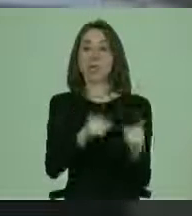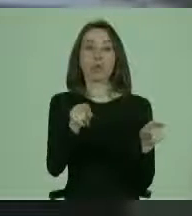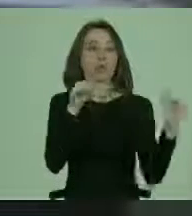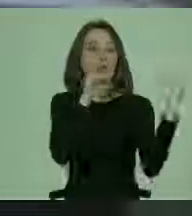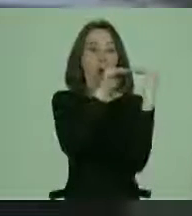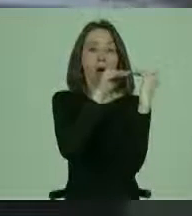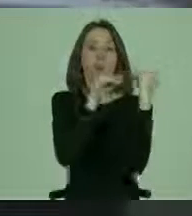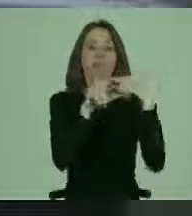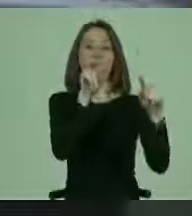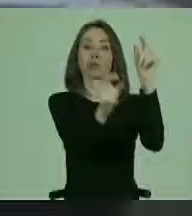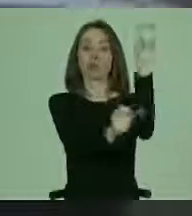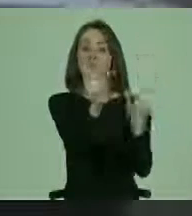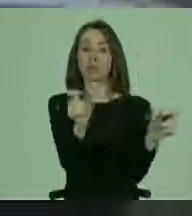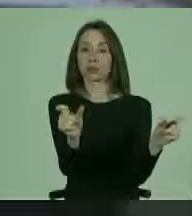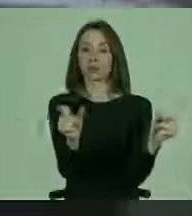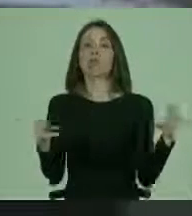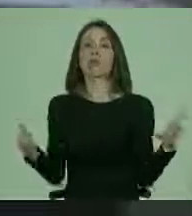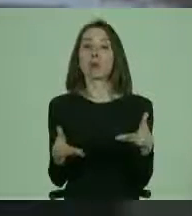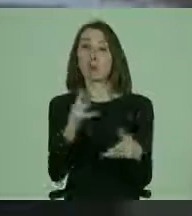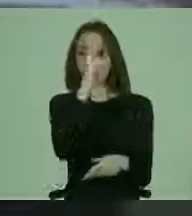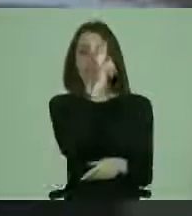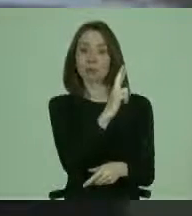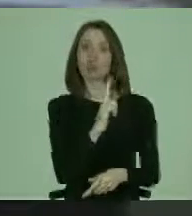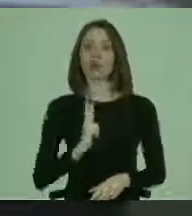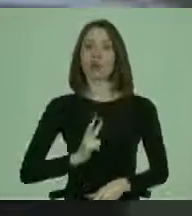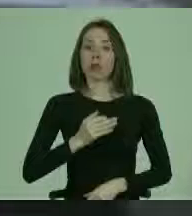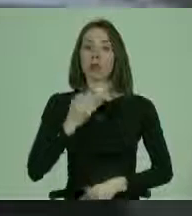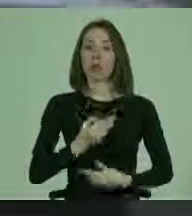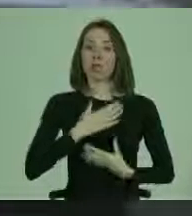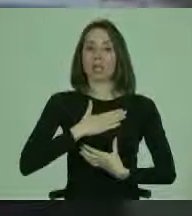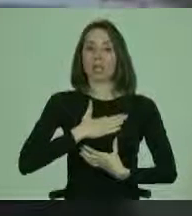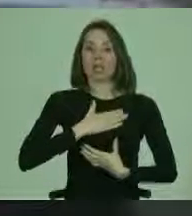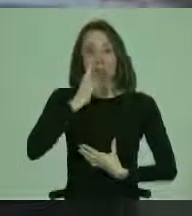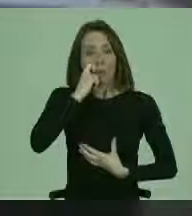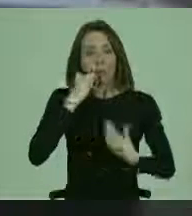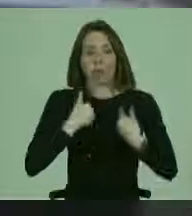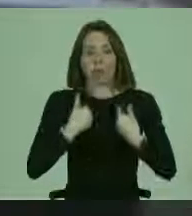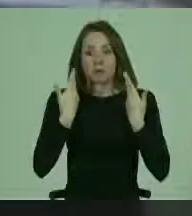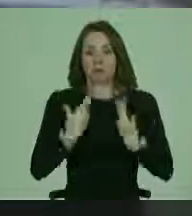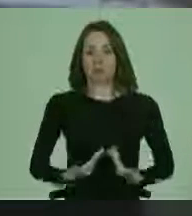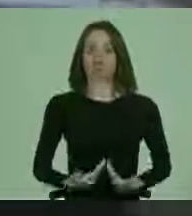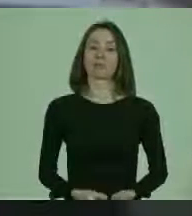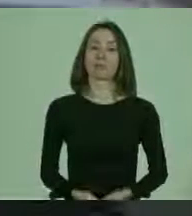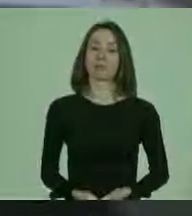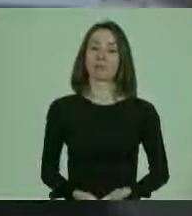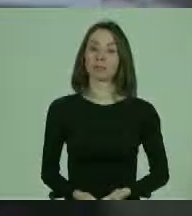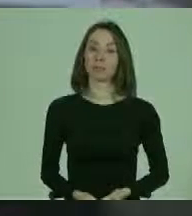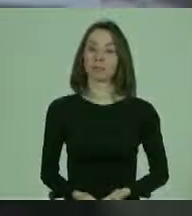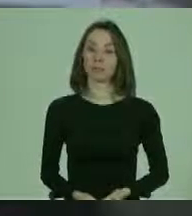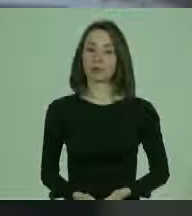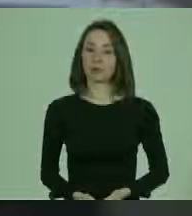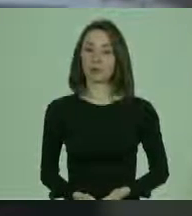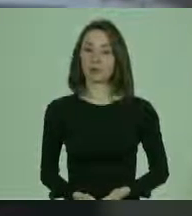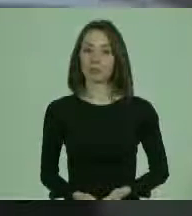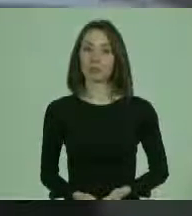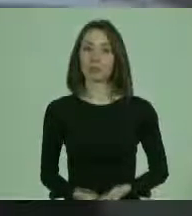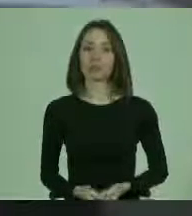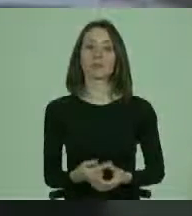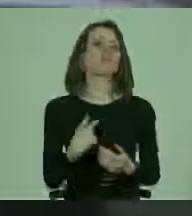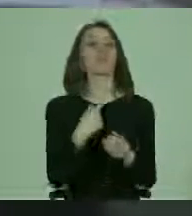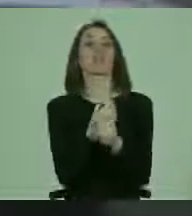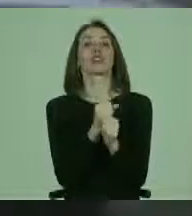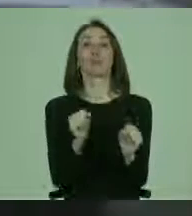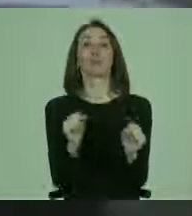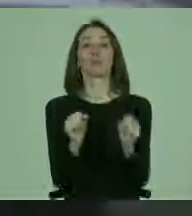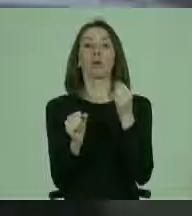demás, y promover el respeto de su dignidad inherente. Y en consecuencia, yo no